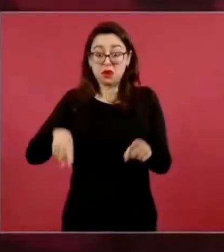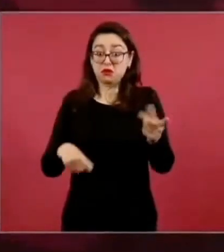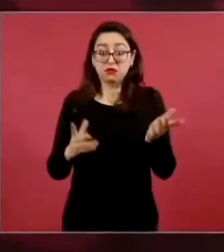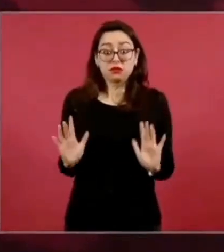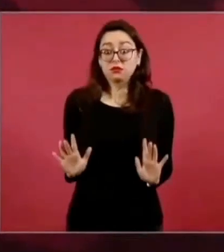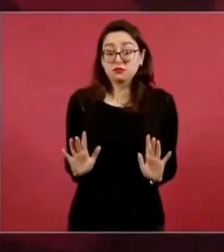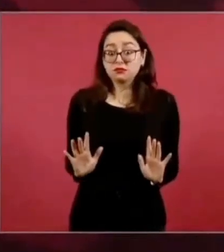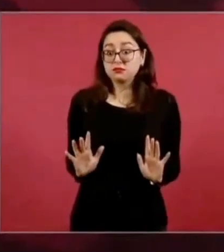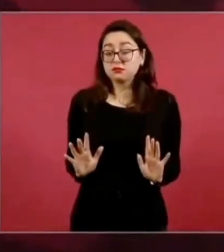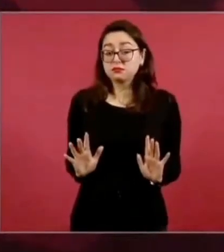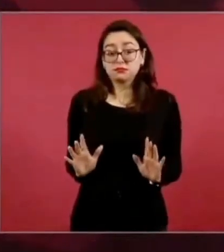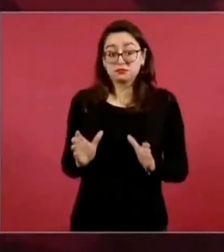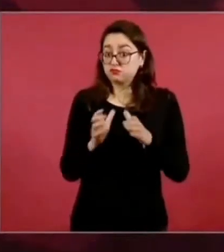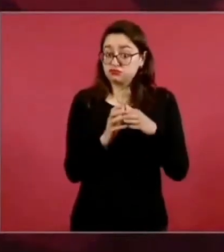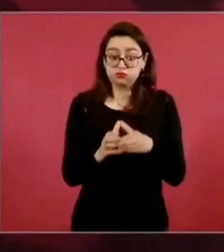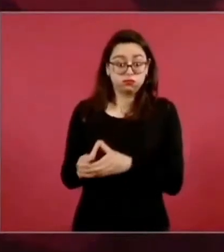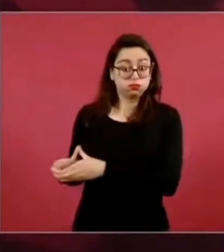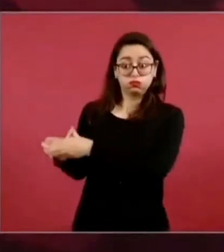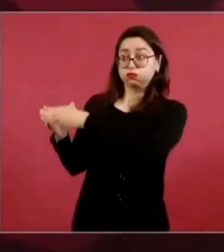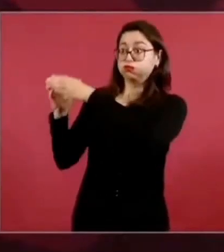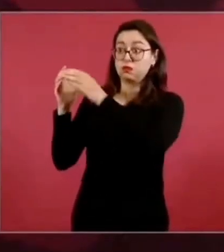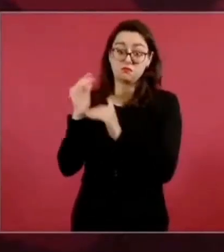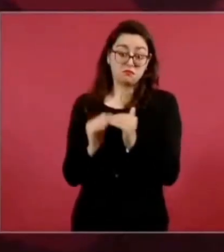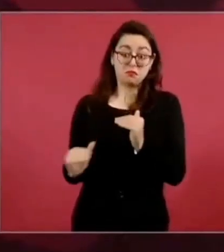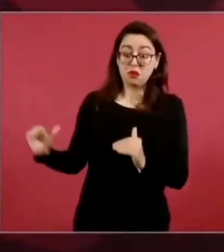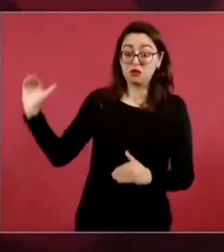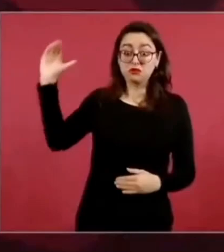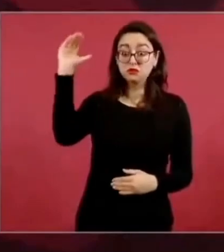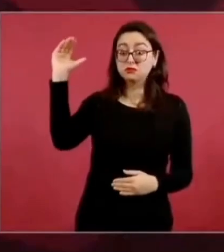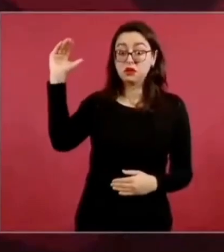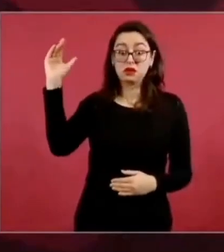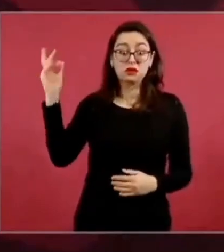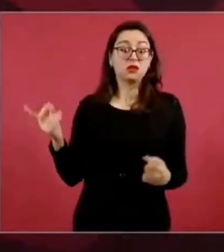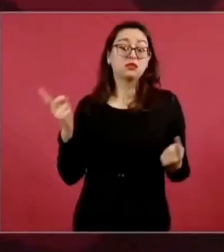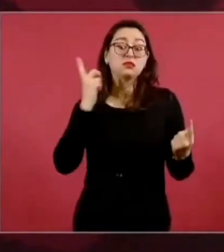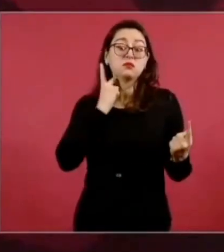por eso hay que